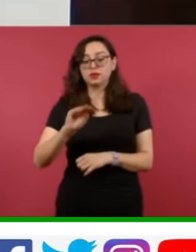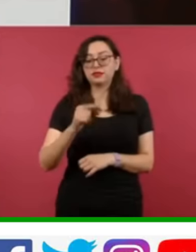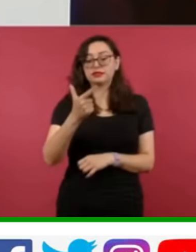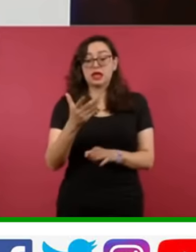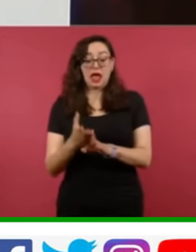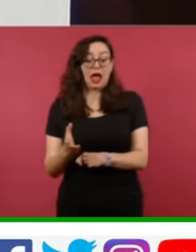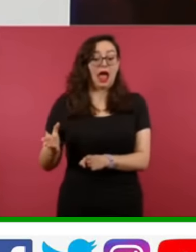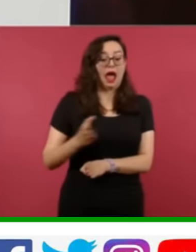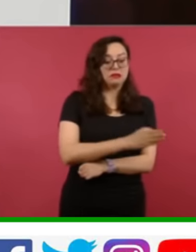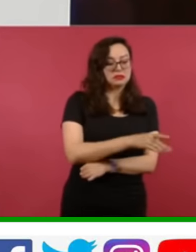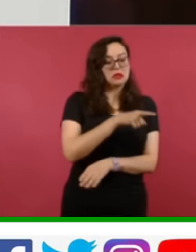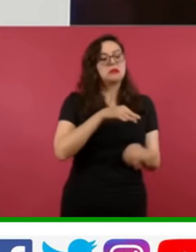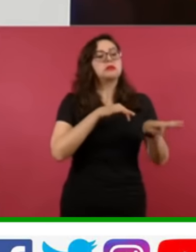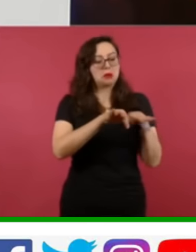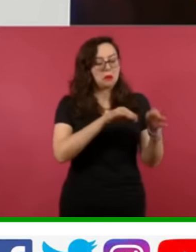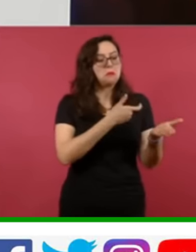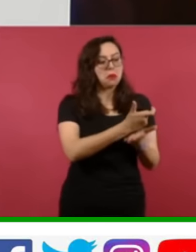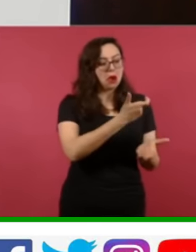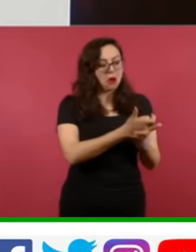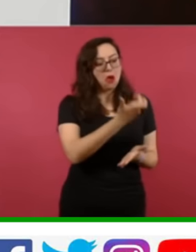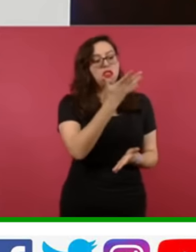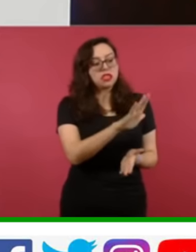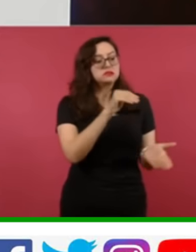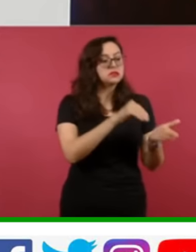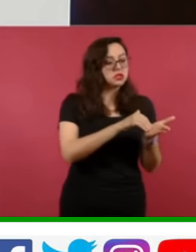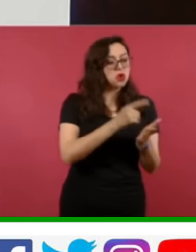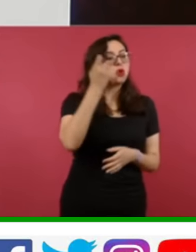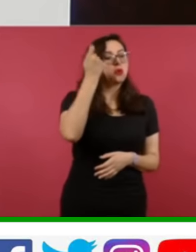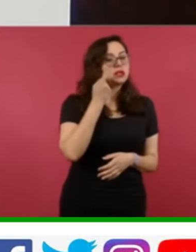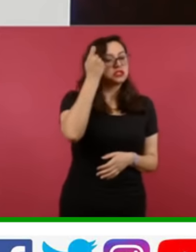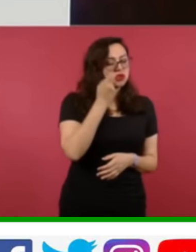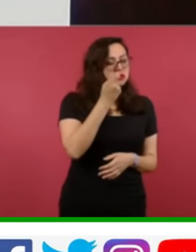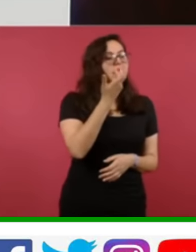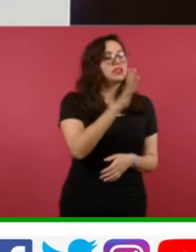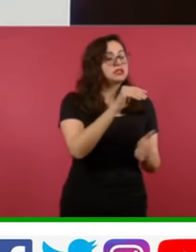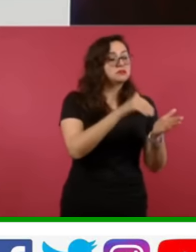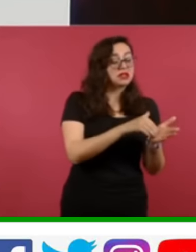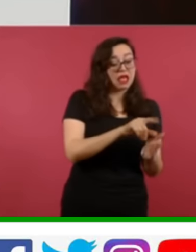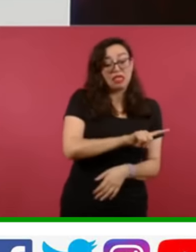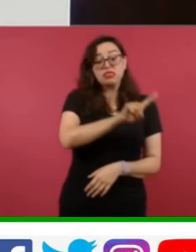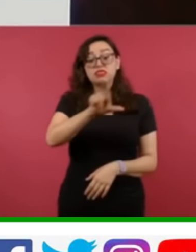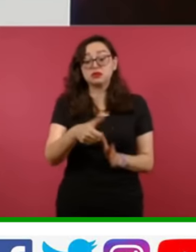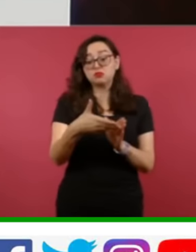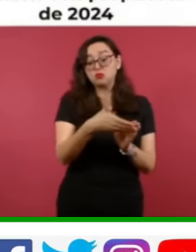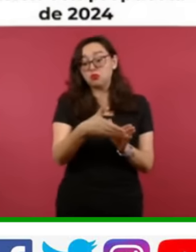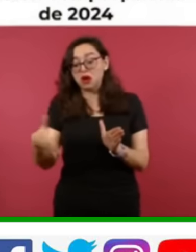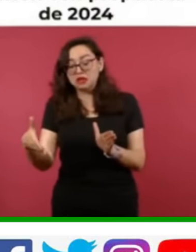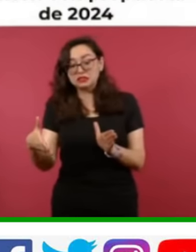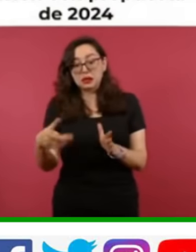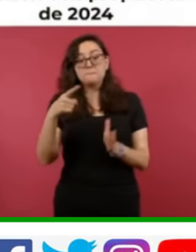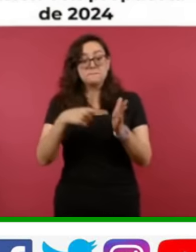del noventa y siete y del dos mil siete se empezaron a jubilar con dos mil setecientos. Vino la reforma del dos mil veinte,